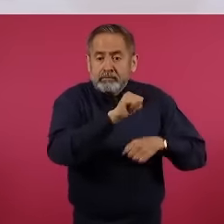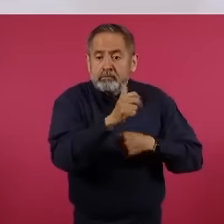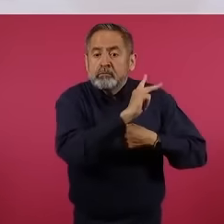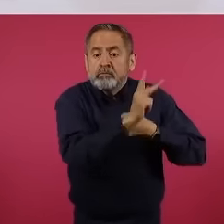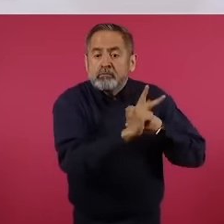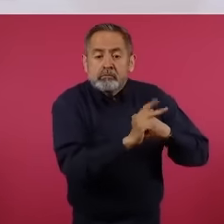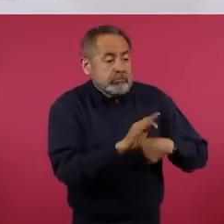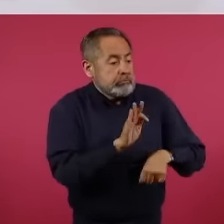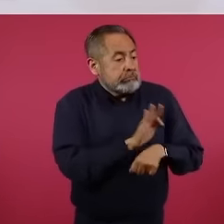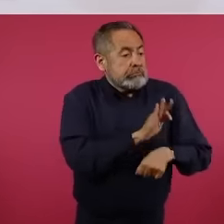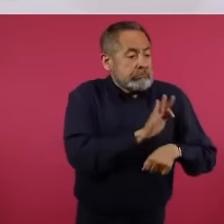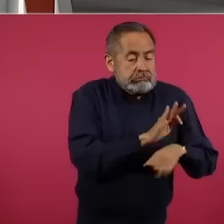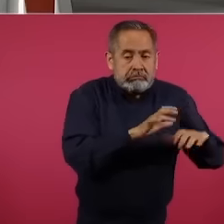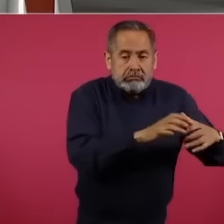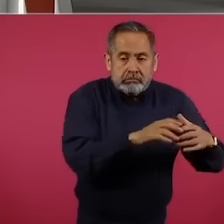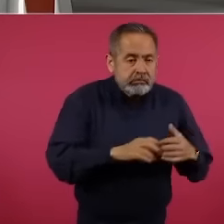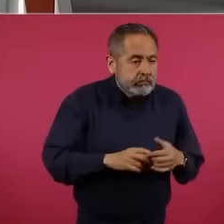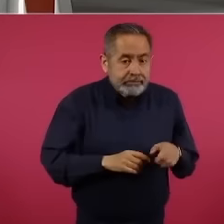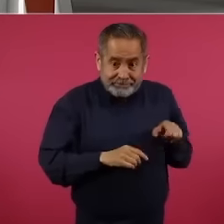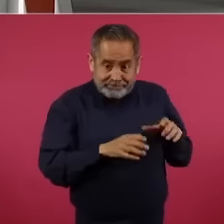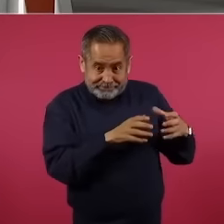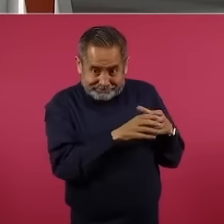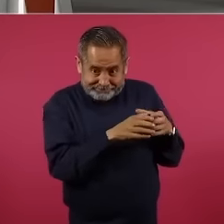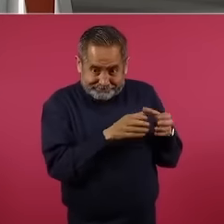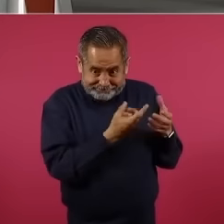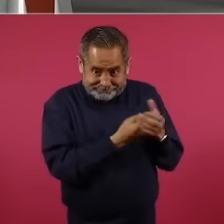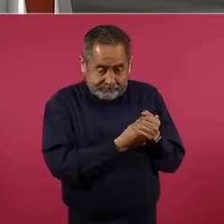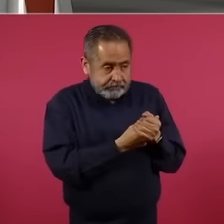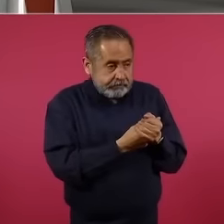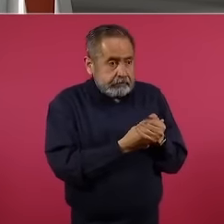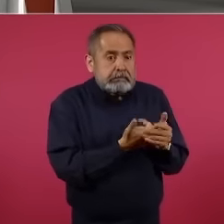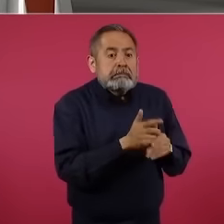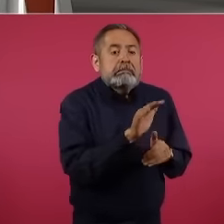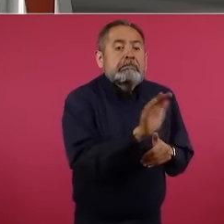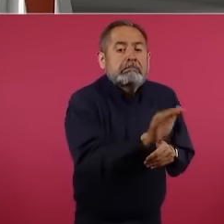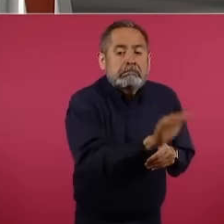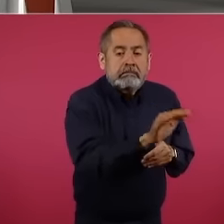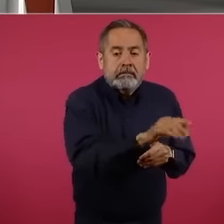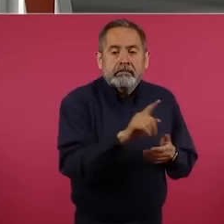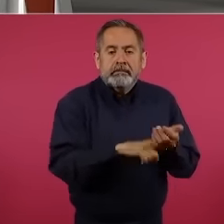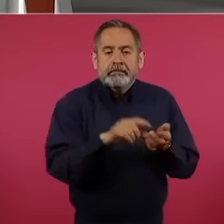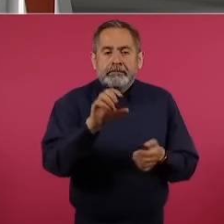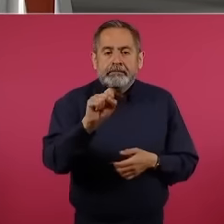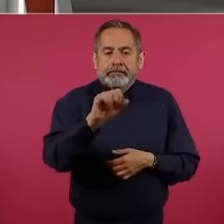acudieron a la Suprema Corte,